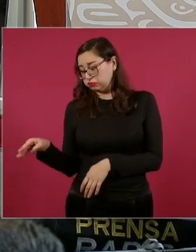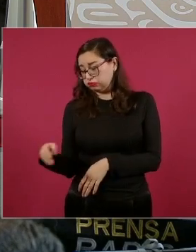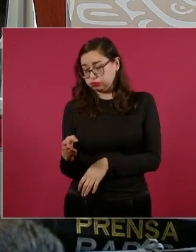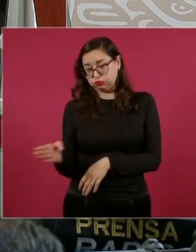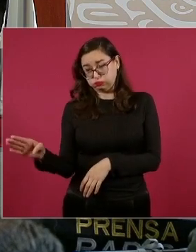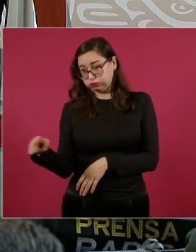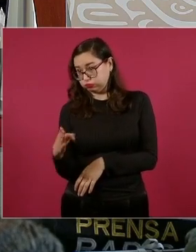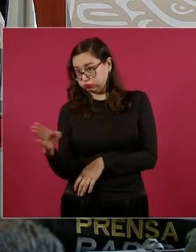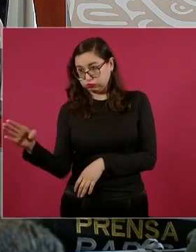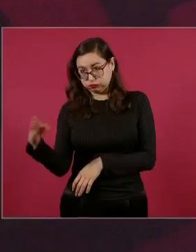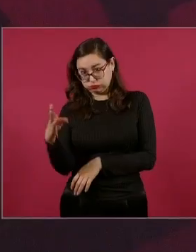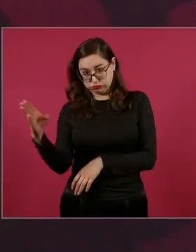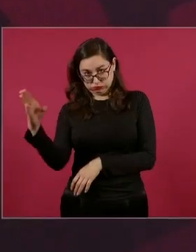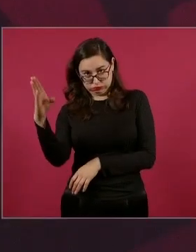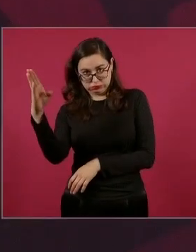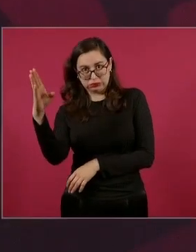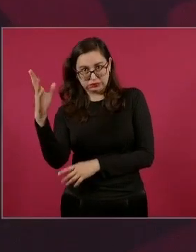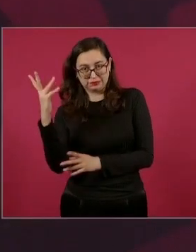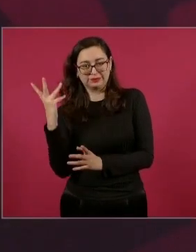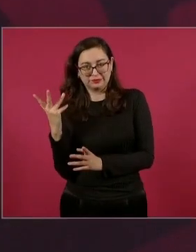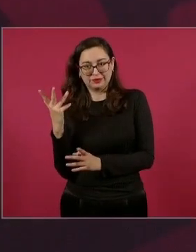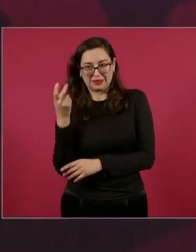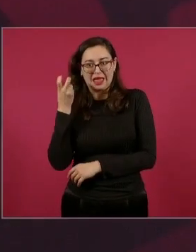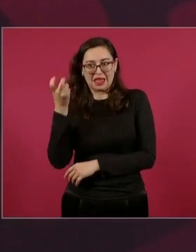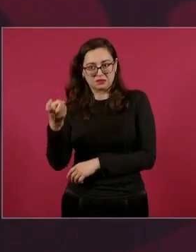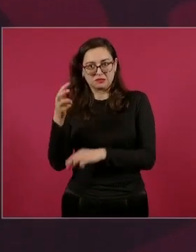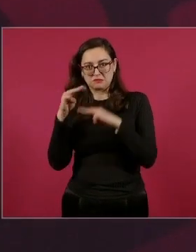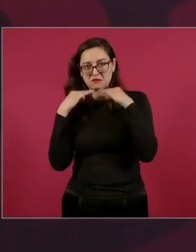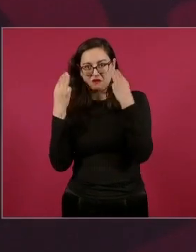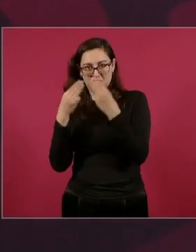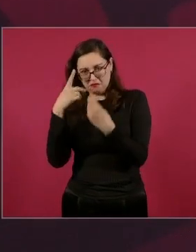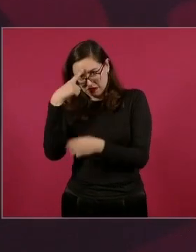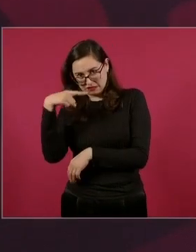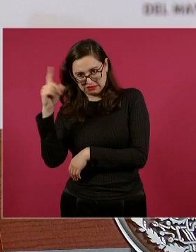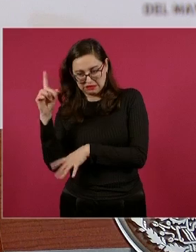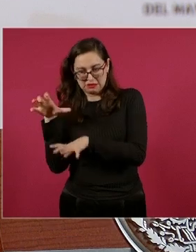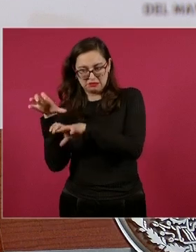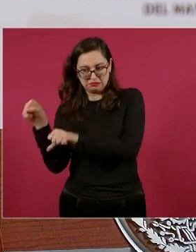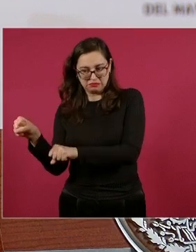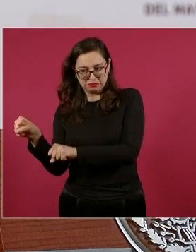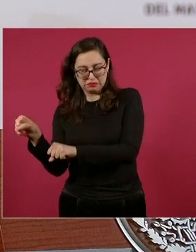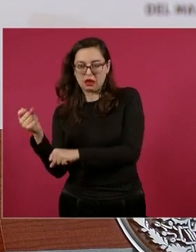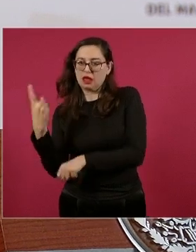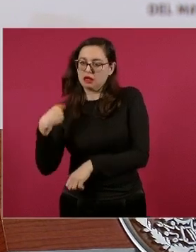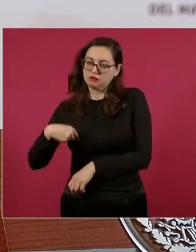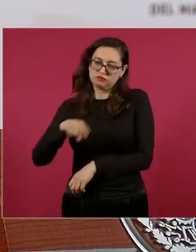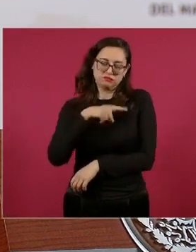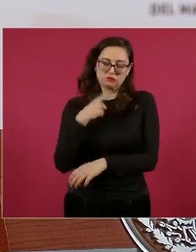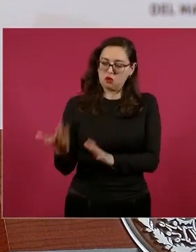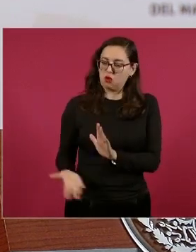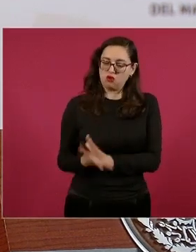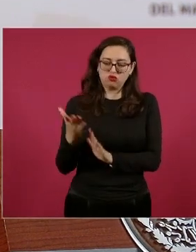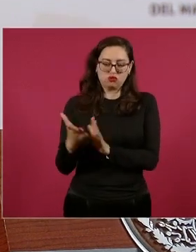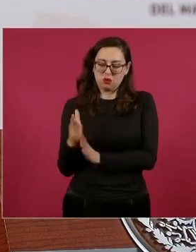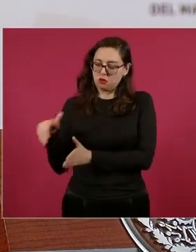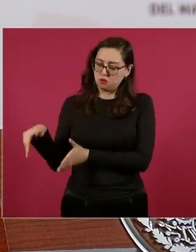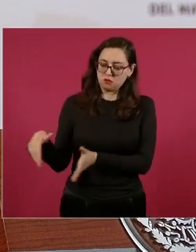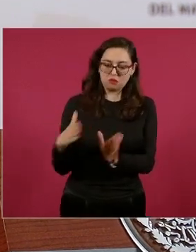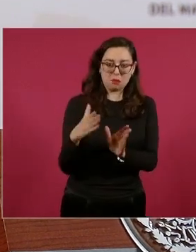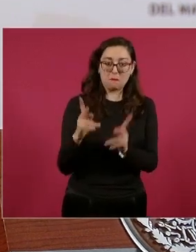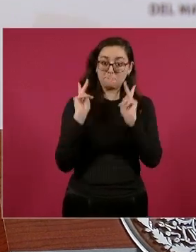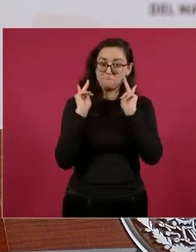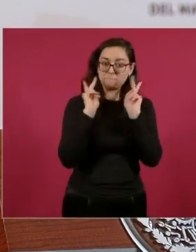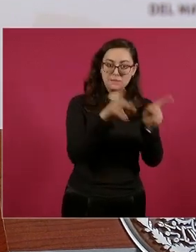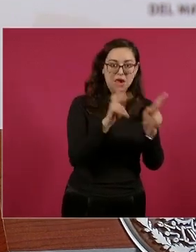eran brechas donde habían dos